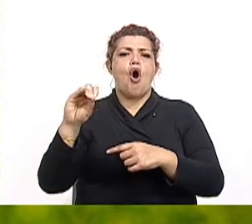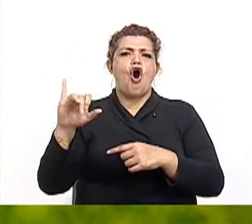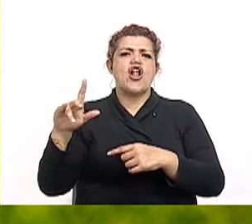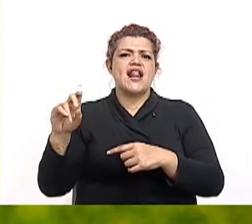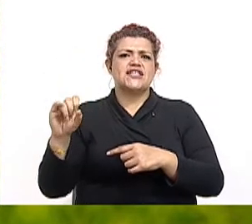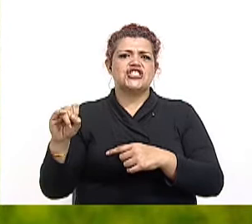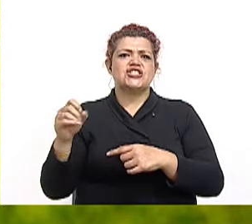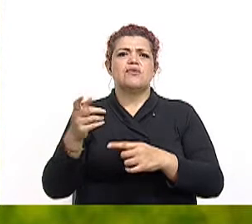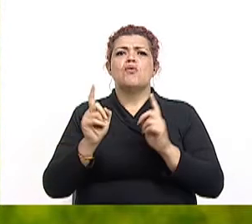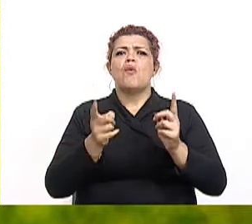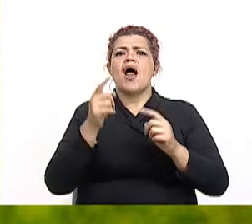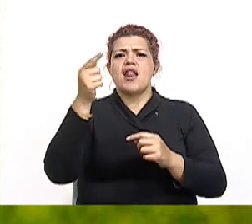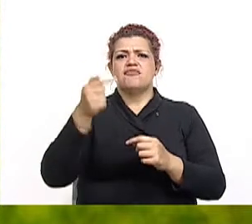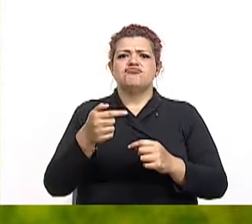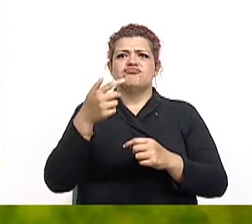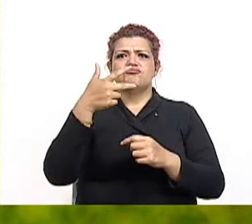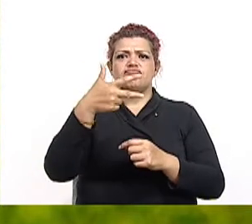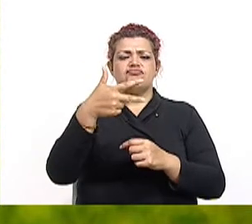Ajá, corre tiempo.